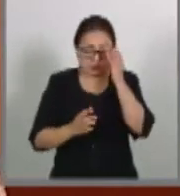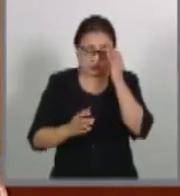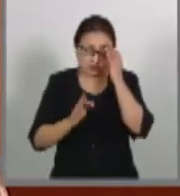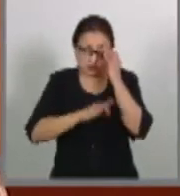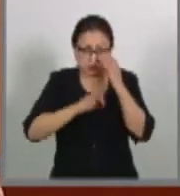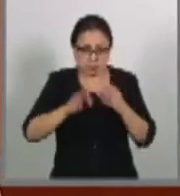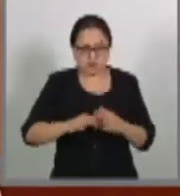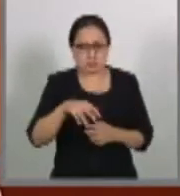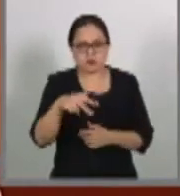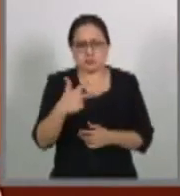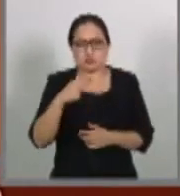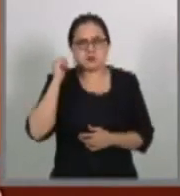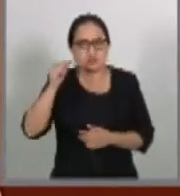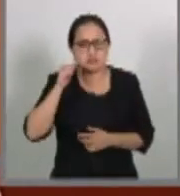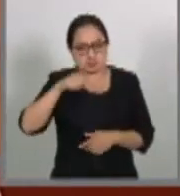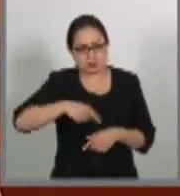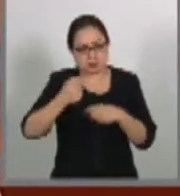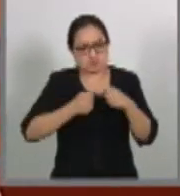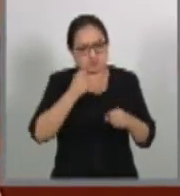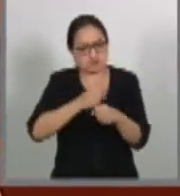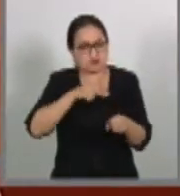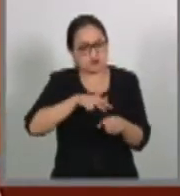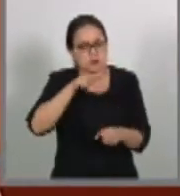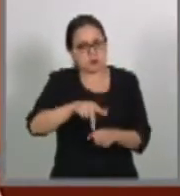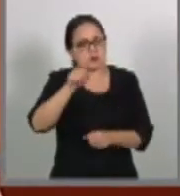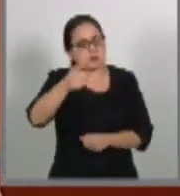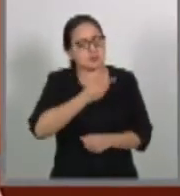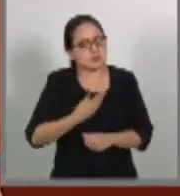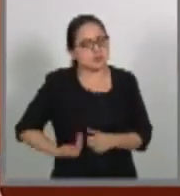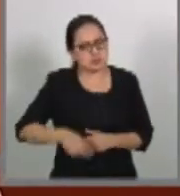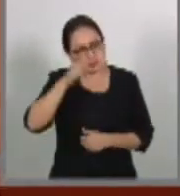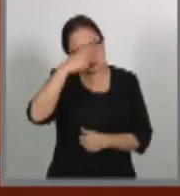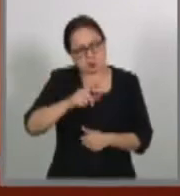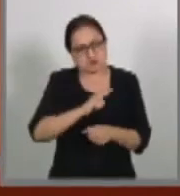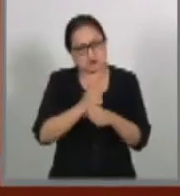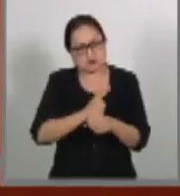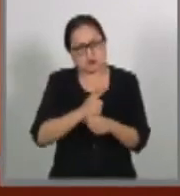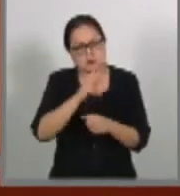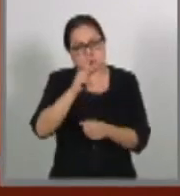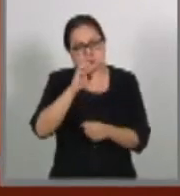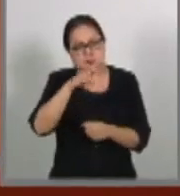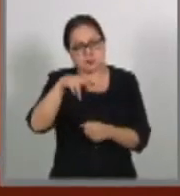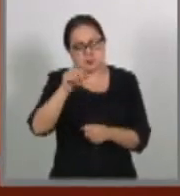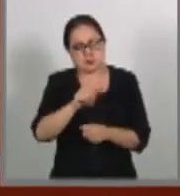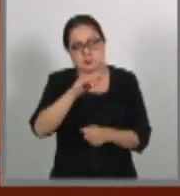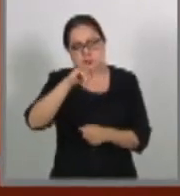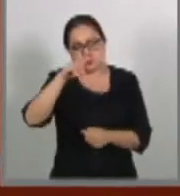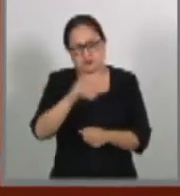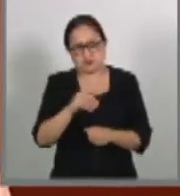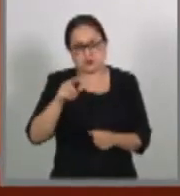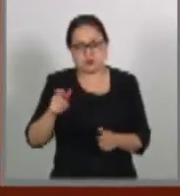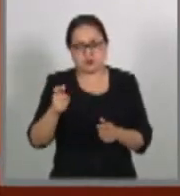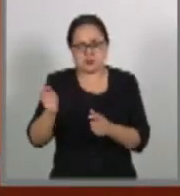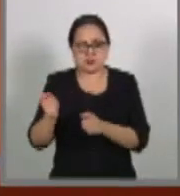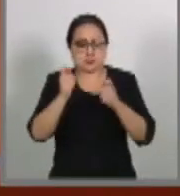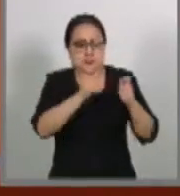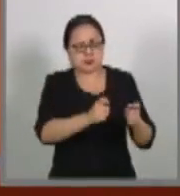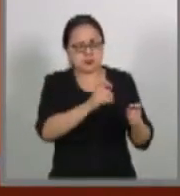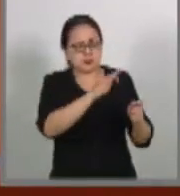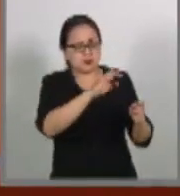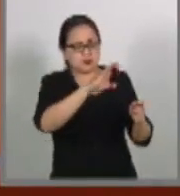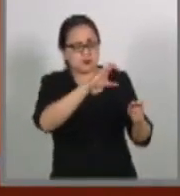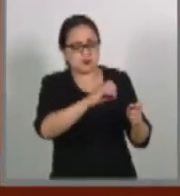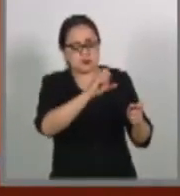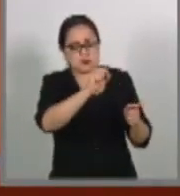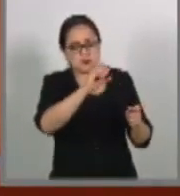fecha 13 de abril de la presente anualidad, el presidente de los Estados Unidos Mexicanos, licenciado Enrique Peña Nieto, envió a través de licenciados Felipe Solís